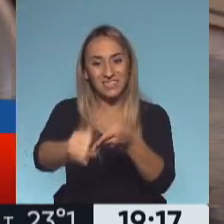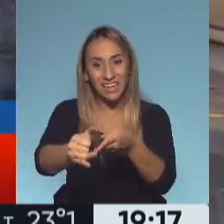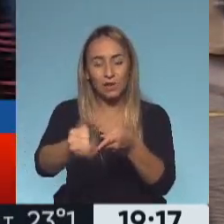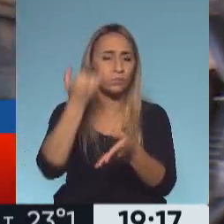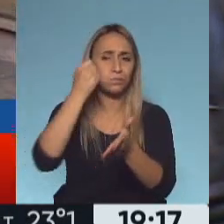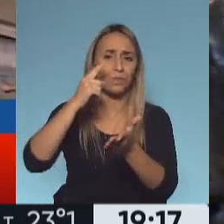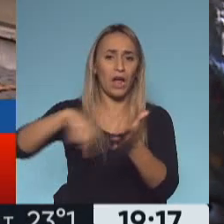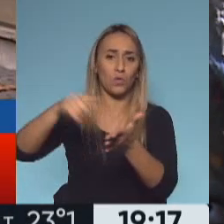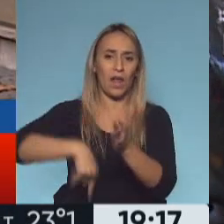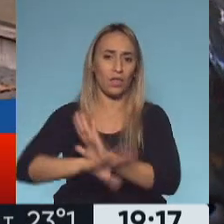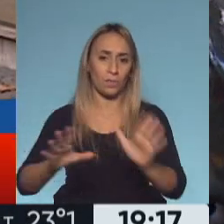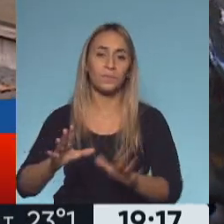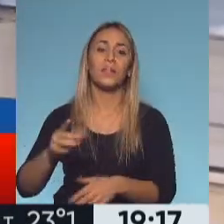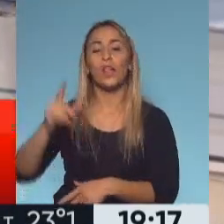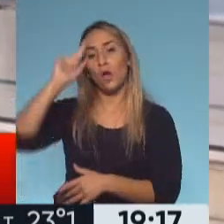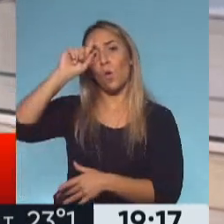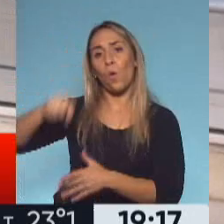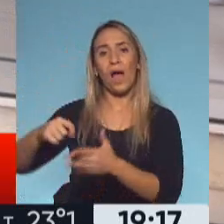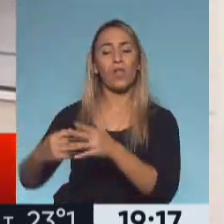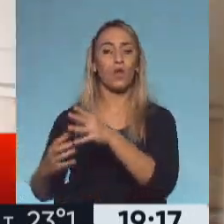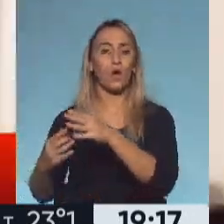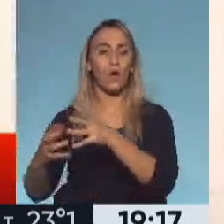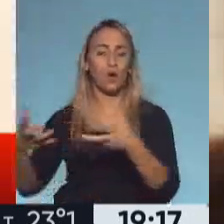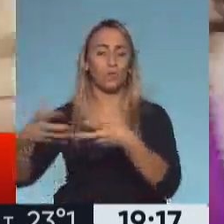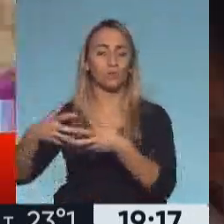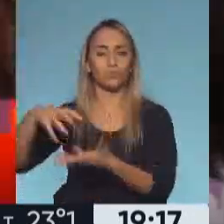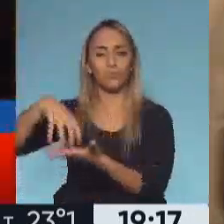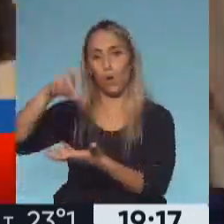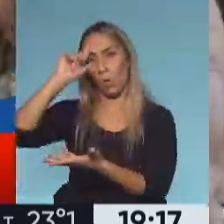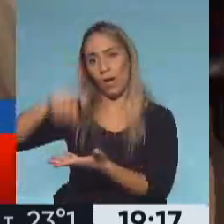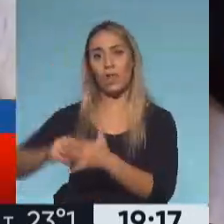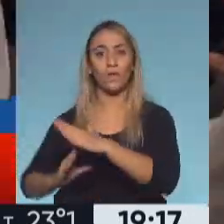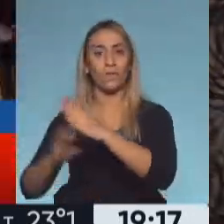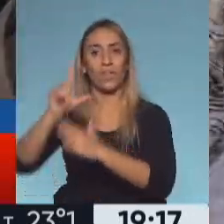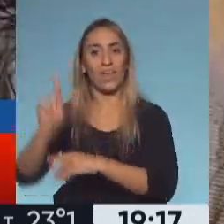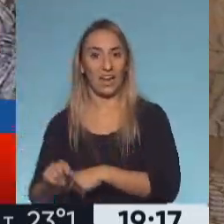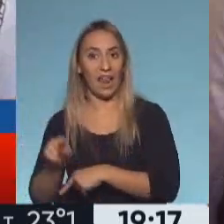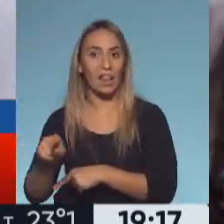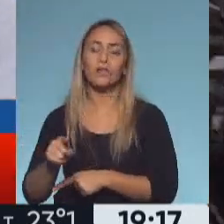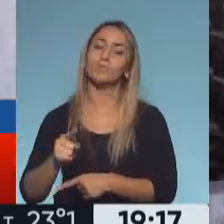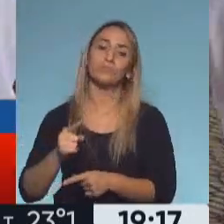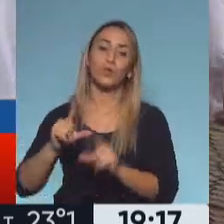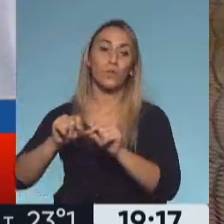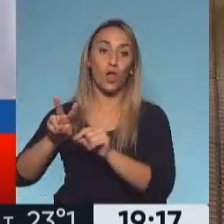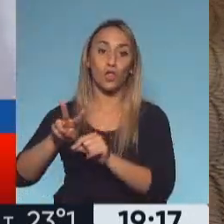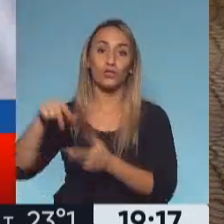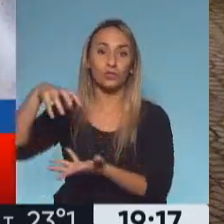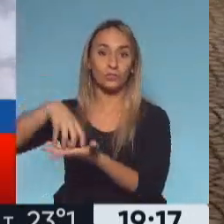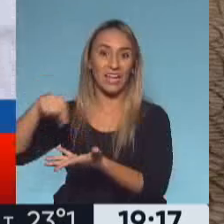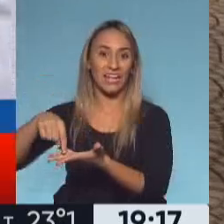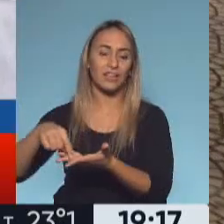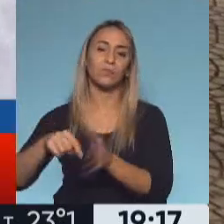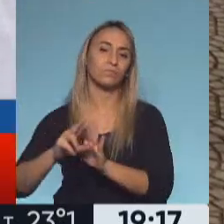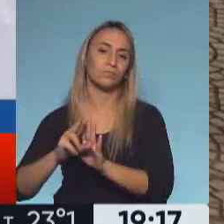Federal en lo contencioso administrativo número 2 es el que lo ha dispuesto. Recordemos que